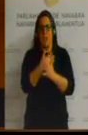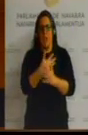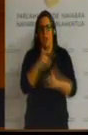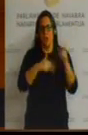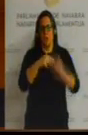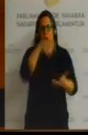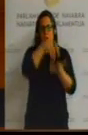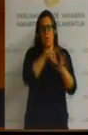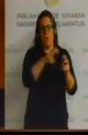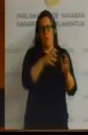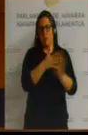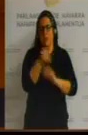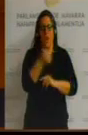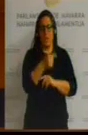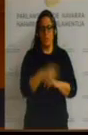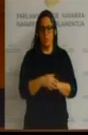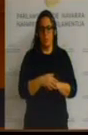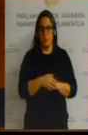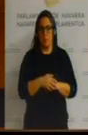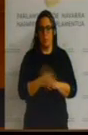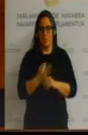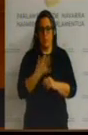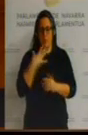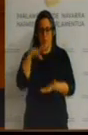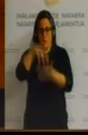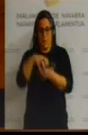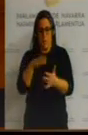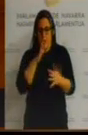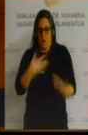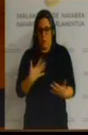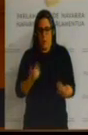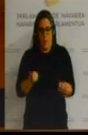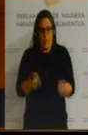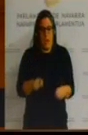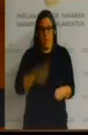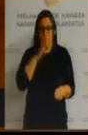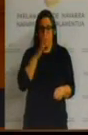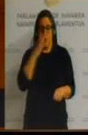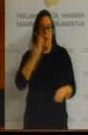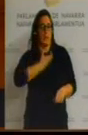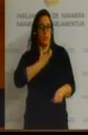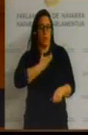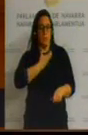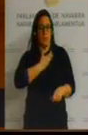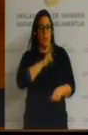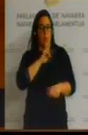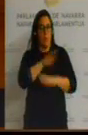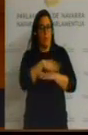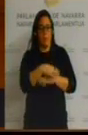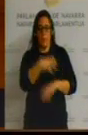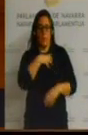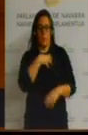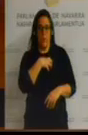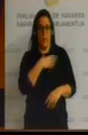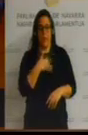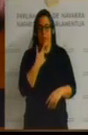Se tendría que cerrar el actual pabellón ya que el ayuntamiento no podría asumir su mantenimiento. O si hacemos un nuevo